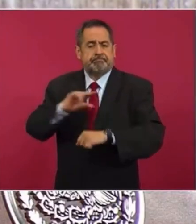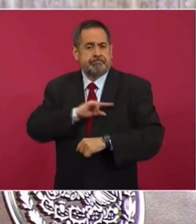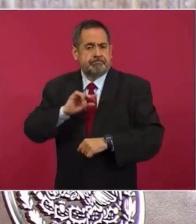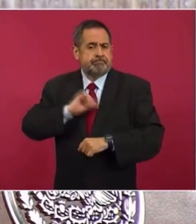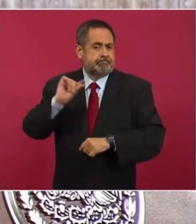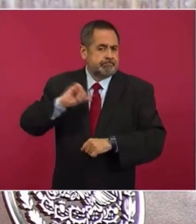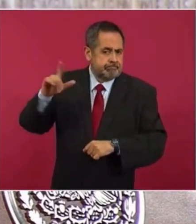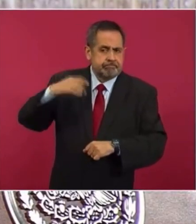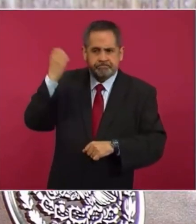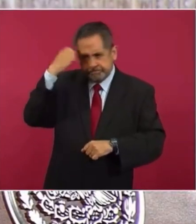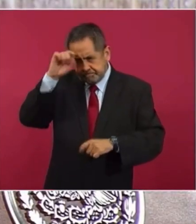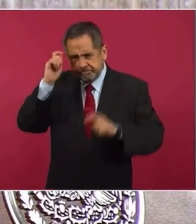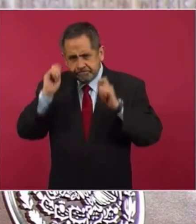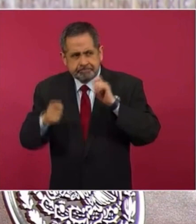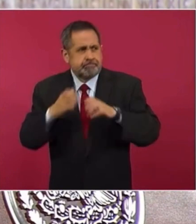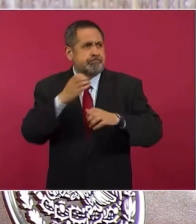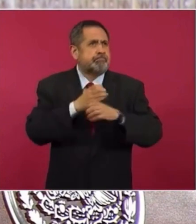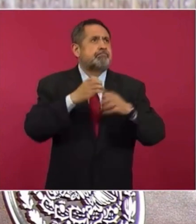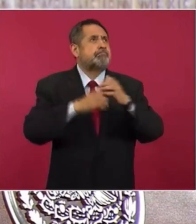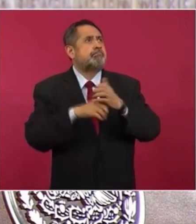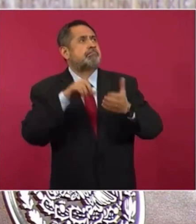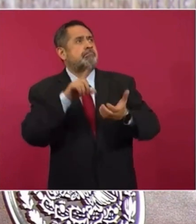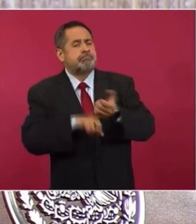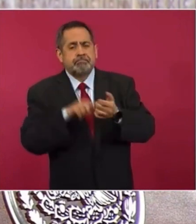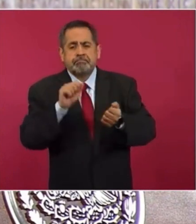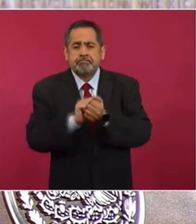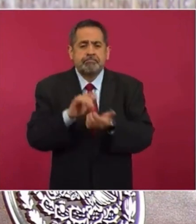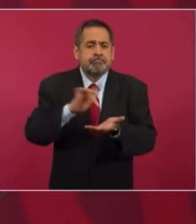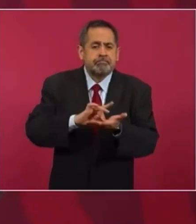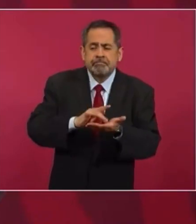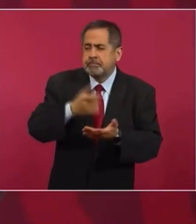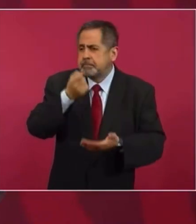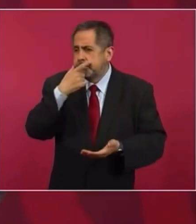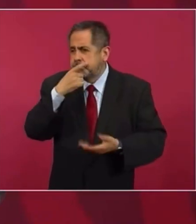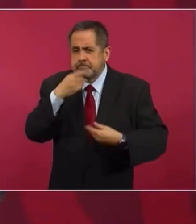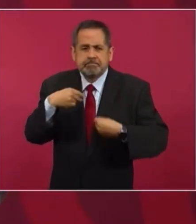equipos, medicamentos gratuitos.